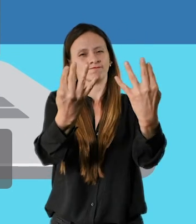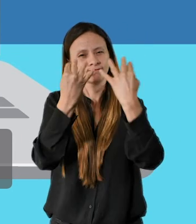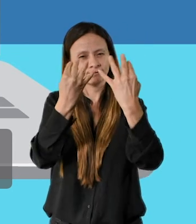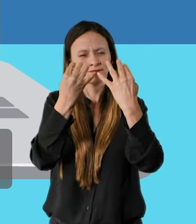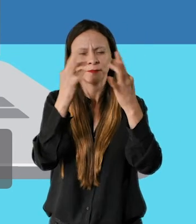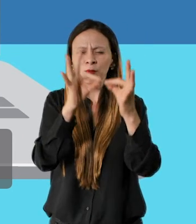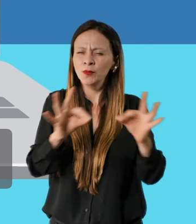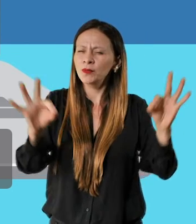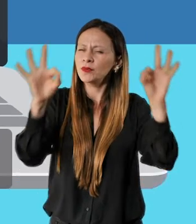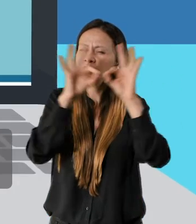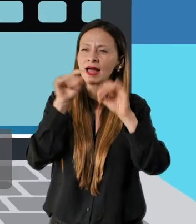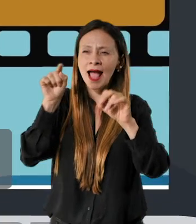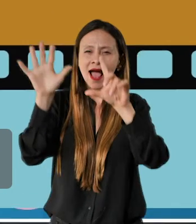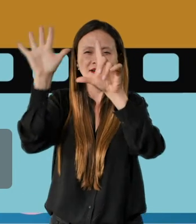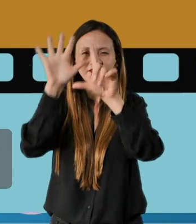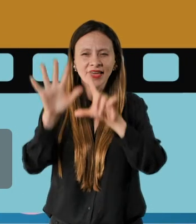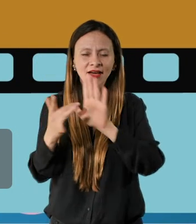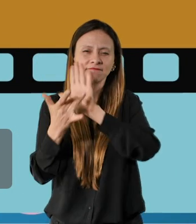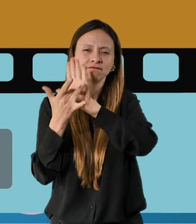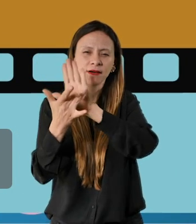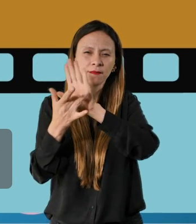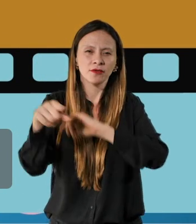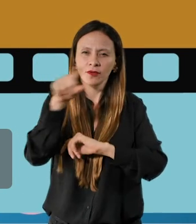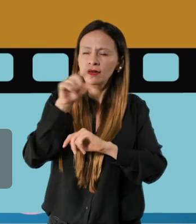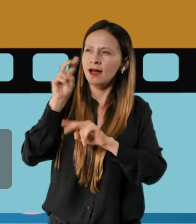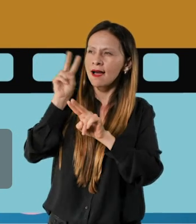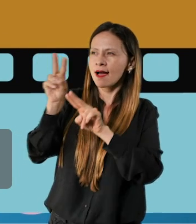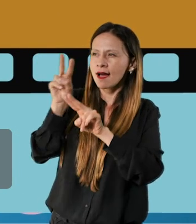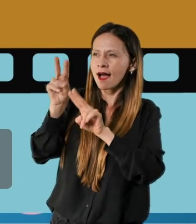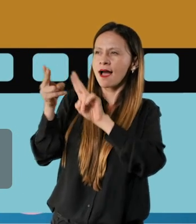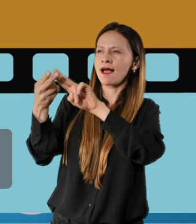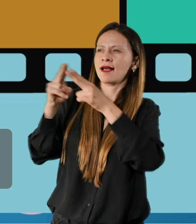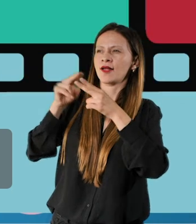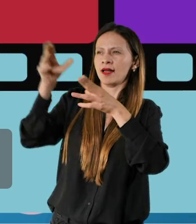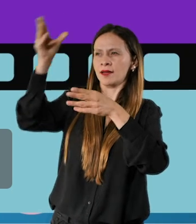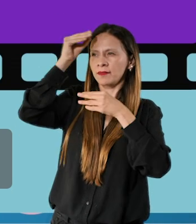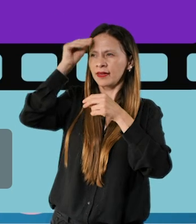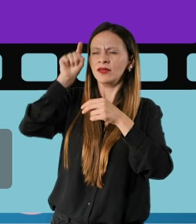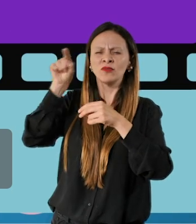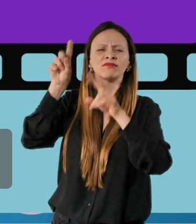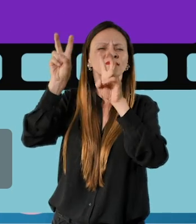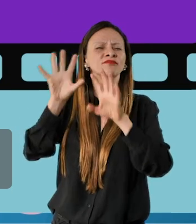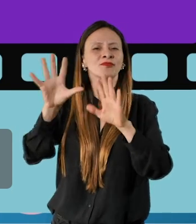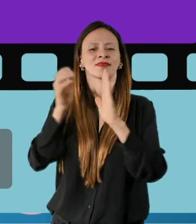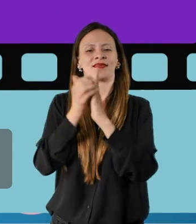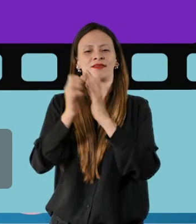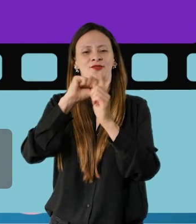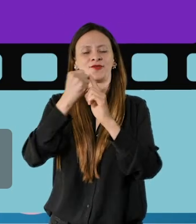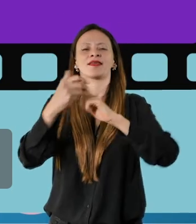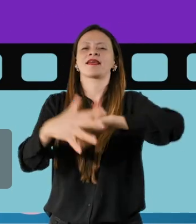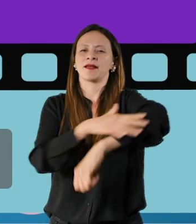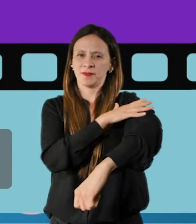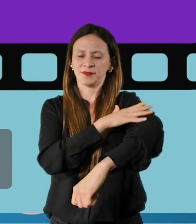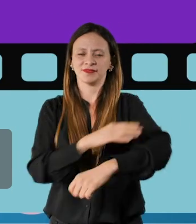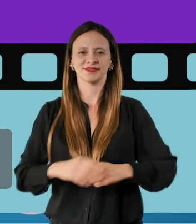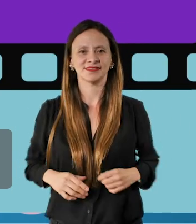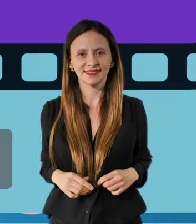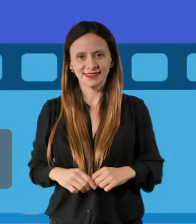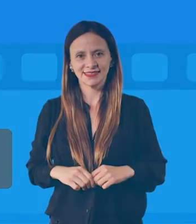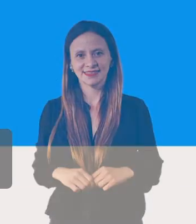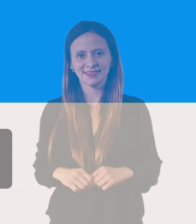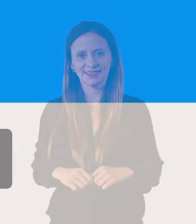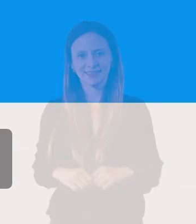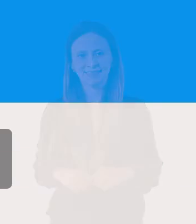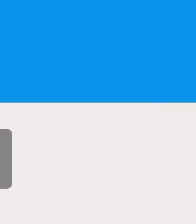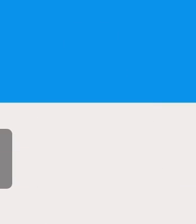padres y cuidadores. En los siguientes videos, profundizaremos en la importancia de algunas de estas habilidades socioemocionales y su